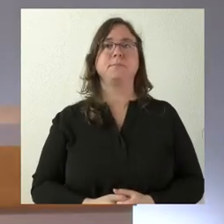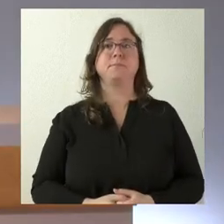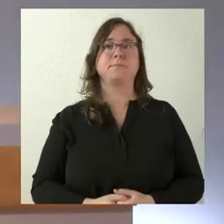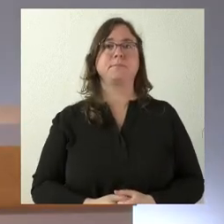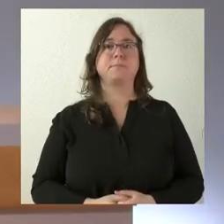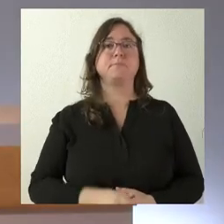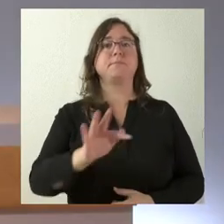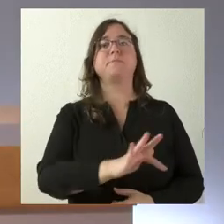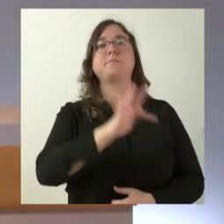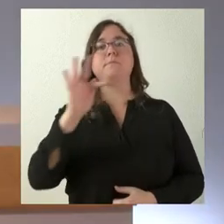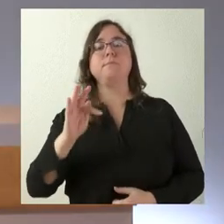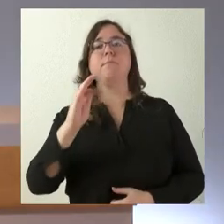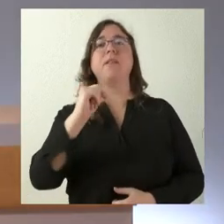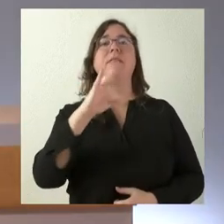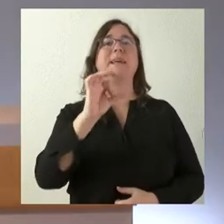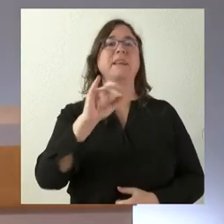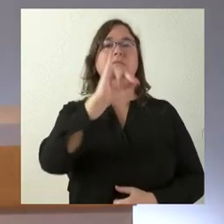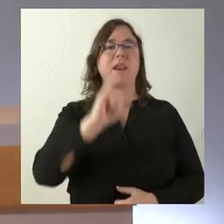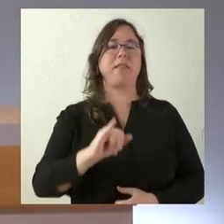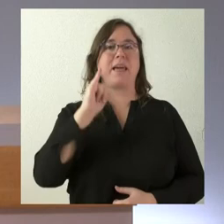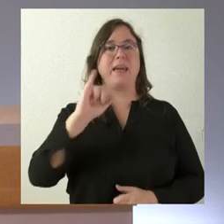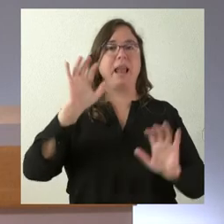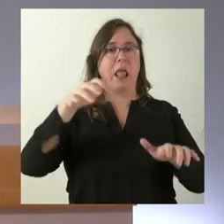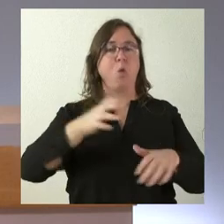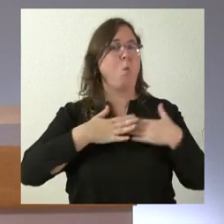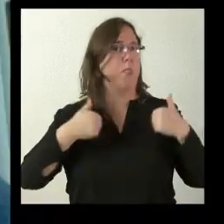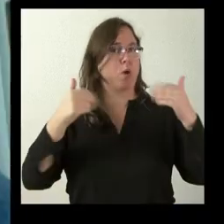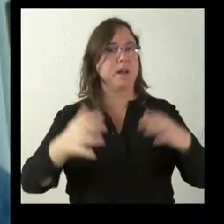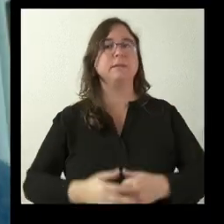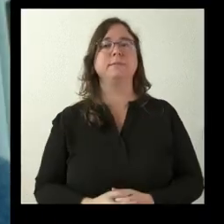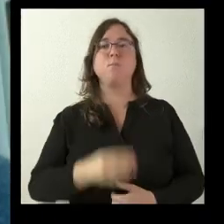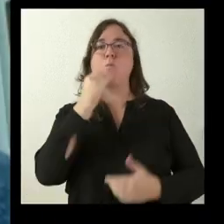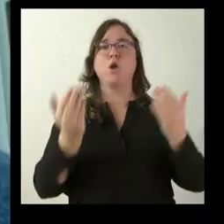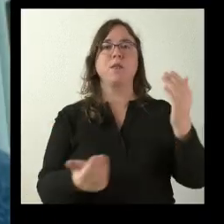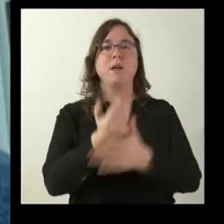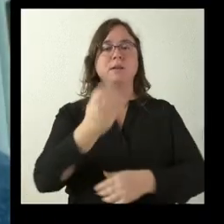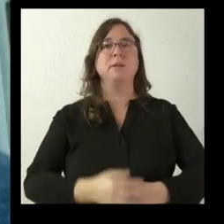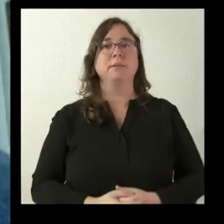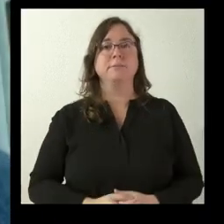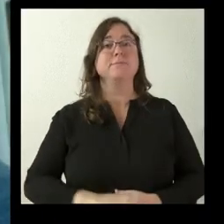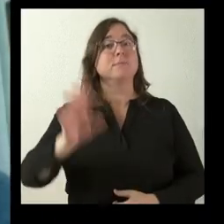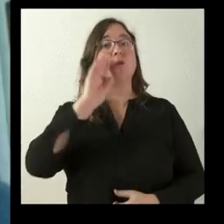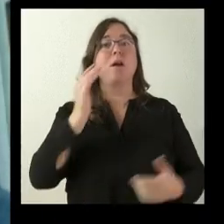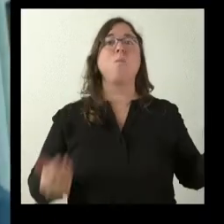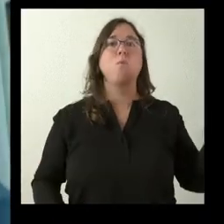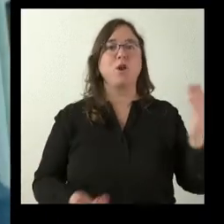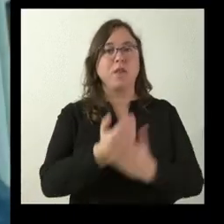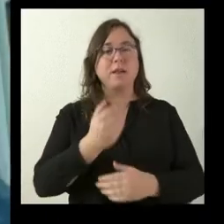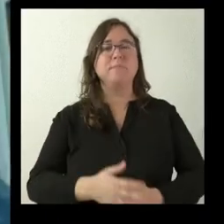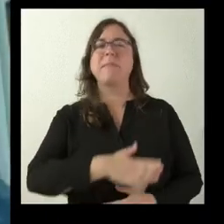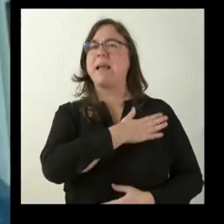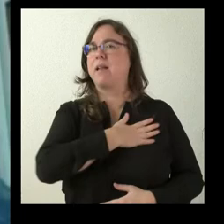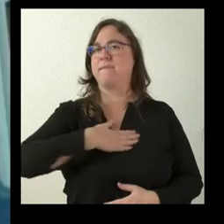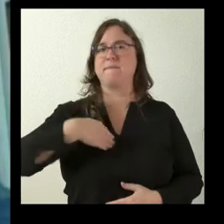la palabra ya a César Fernández de y León. Cuando quieras, César, buenos días. Hola, buenos días. Yo quería